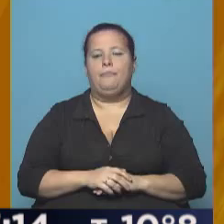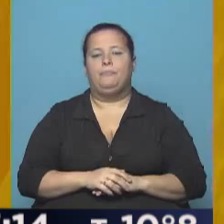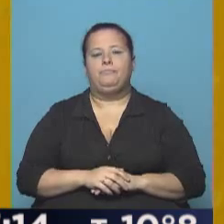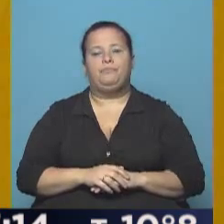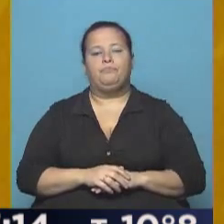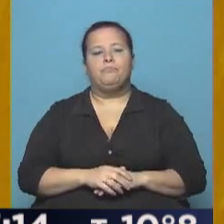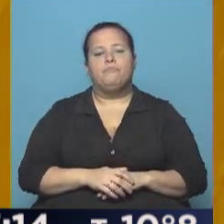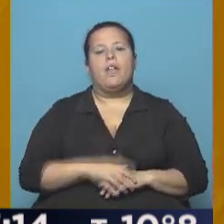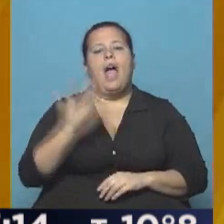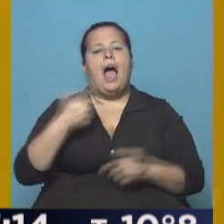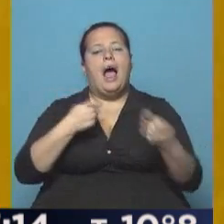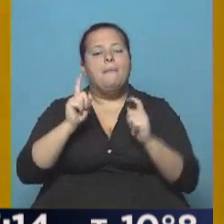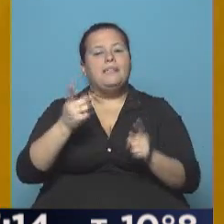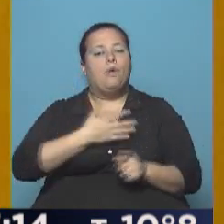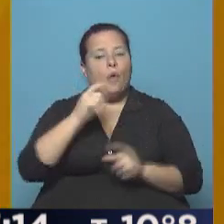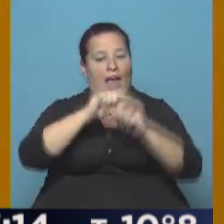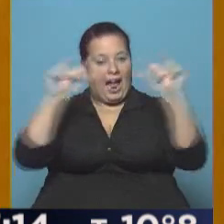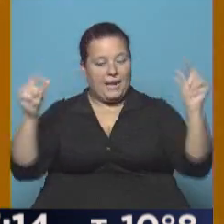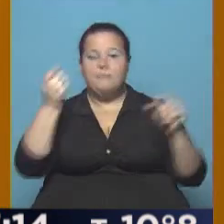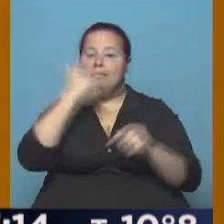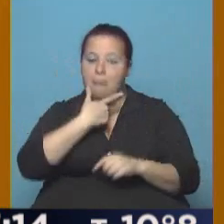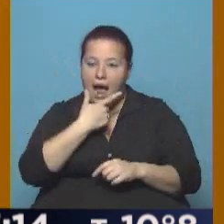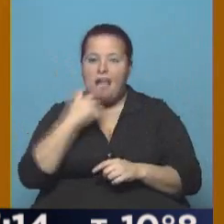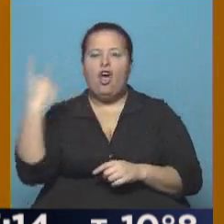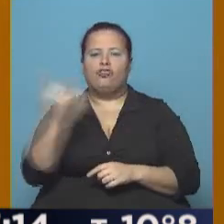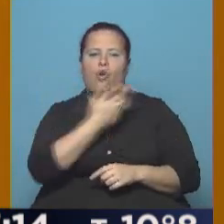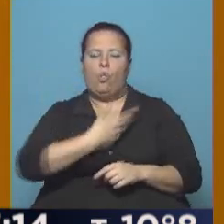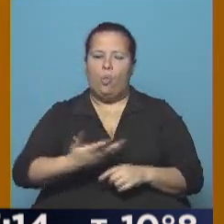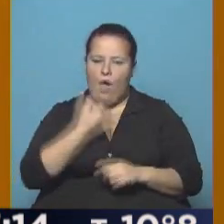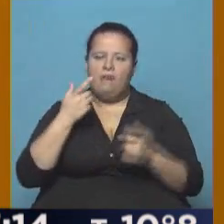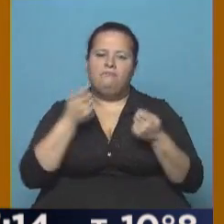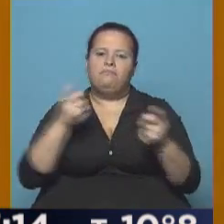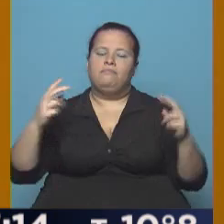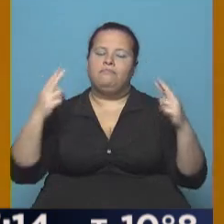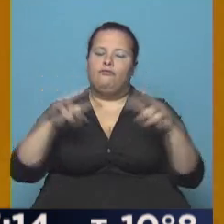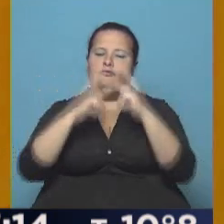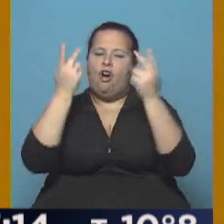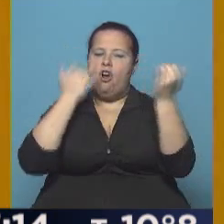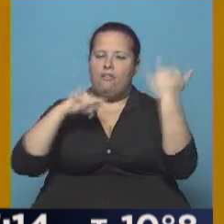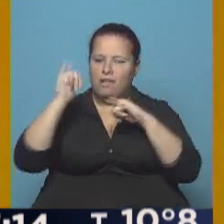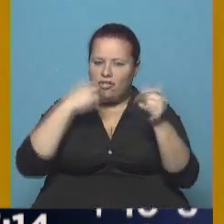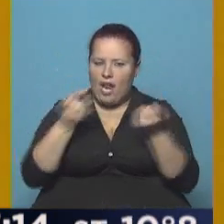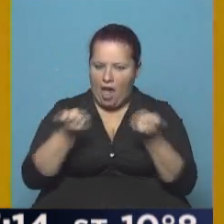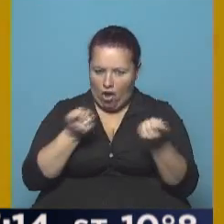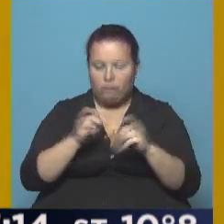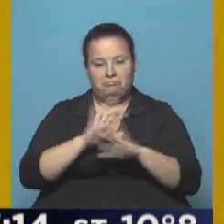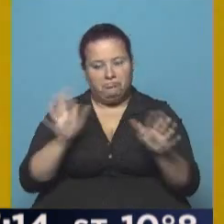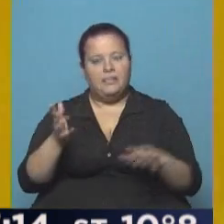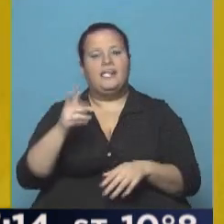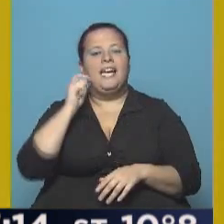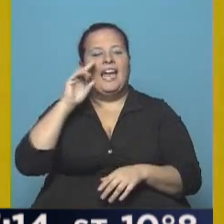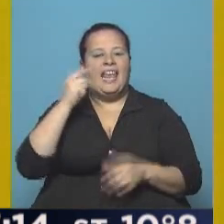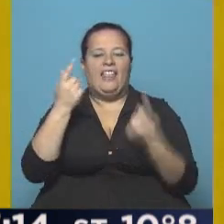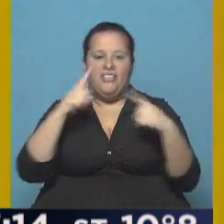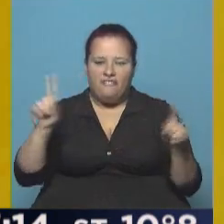Atendido por sus propios dueños, arriba Macri y los otros CEOs animaron el fondo de inversión y negocios. Bueno, Gilda fue